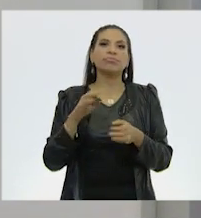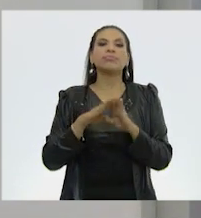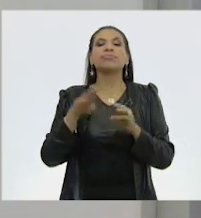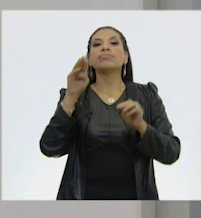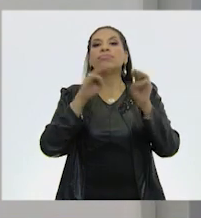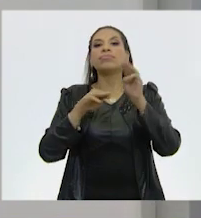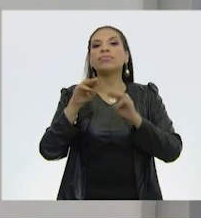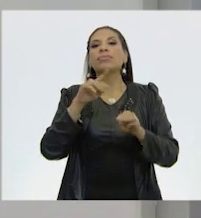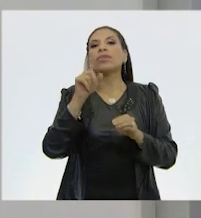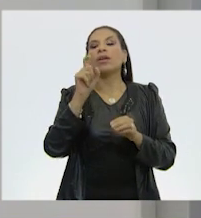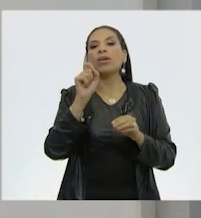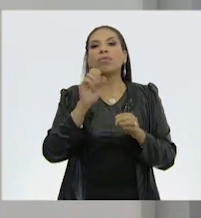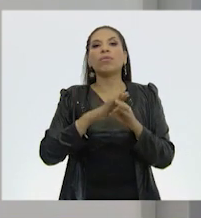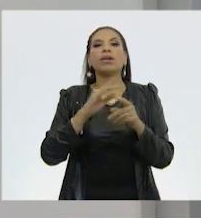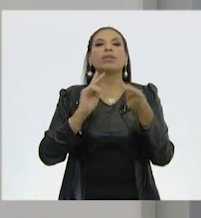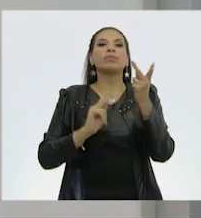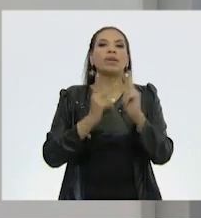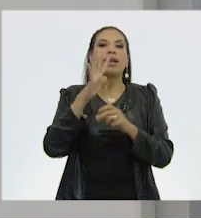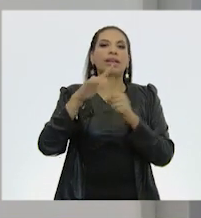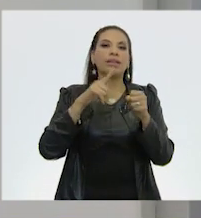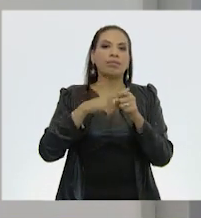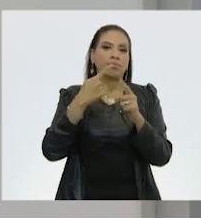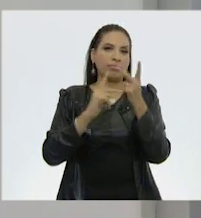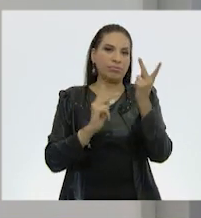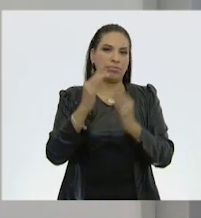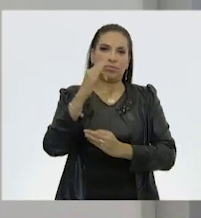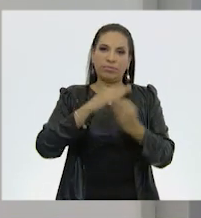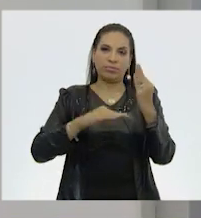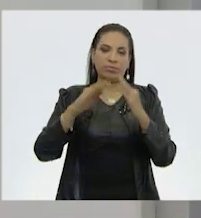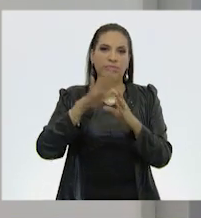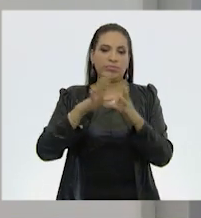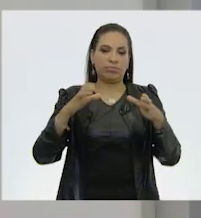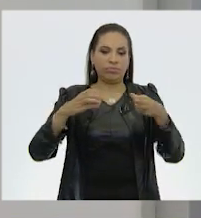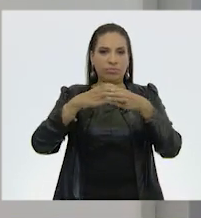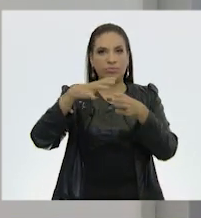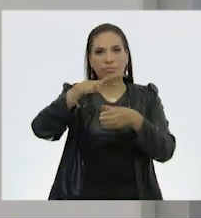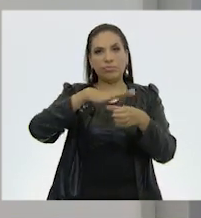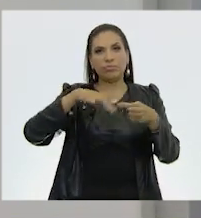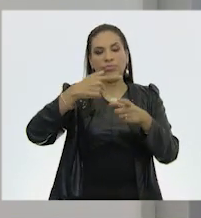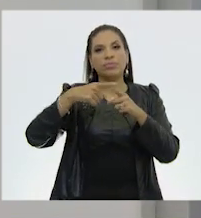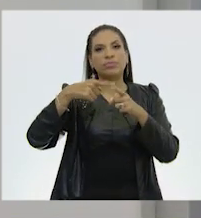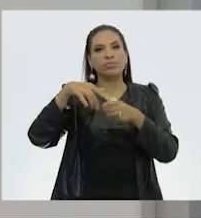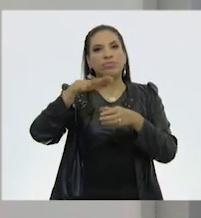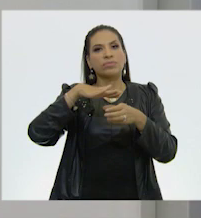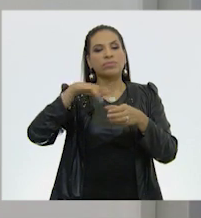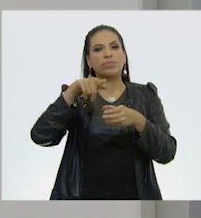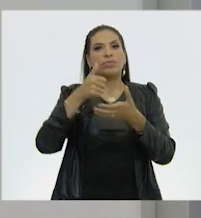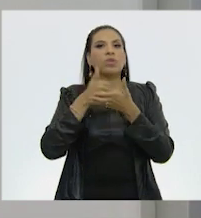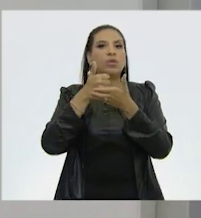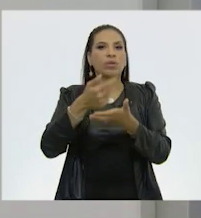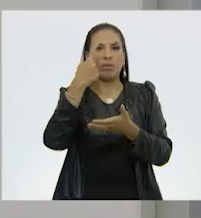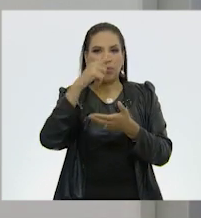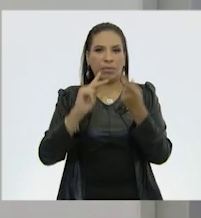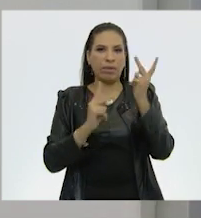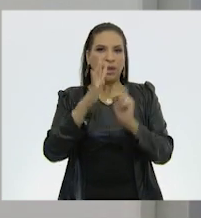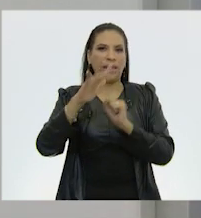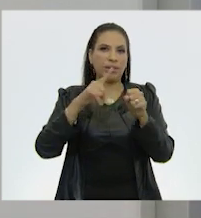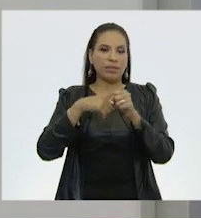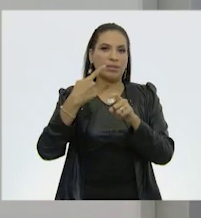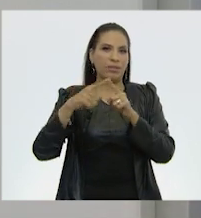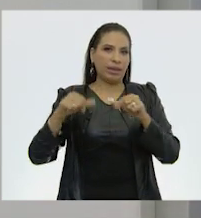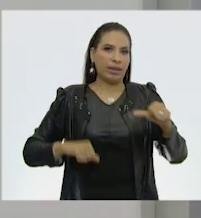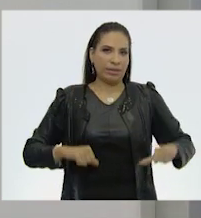las montañas, el agua, la fauna, la vegetación. Es decir, ¿cómo incorporan los elementos que brinda la naturaleza a sus